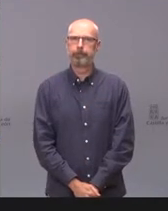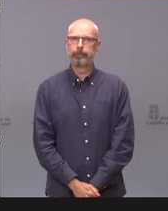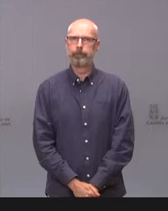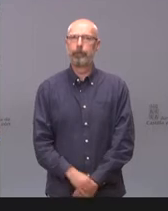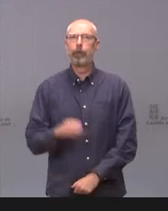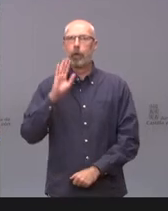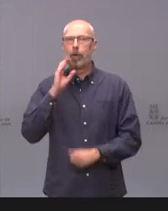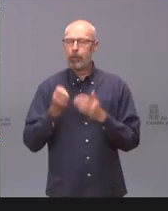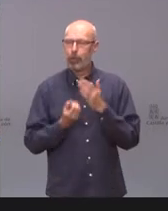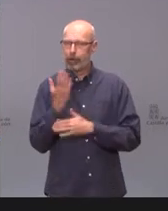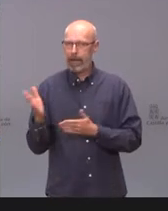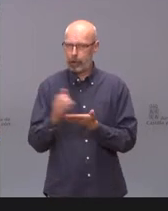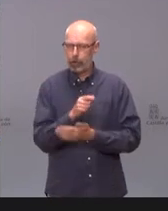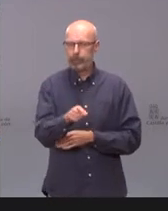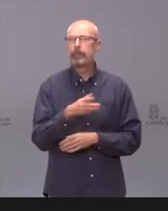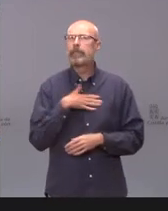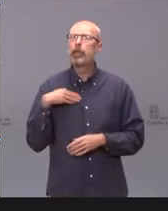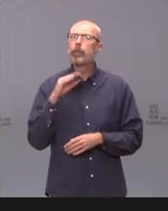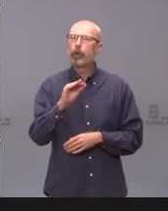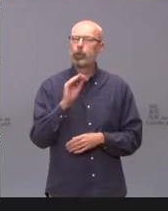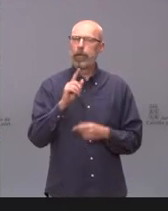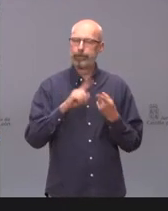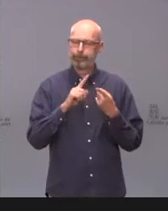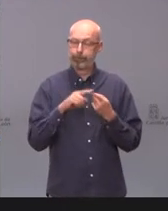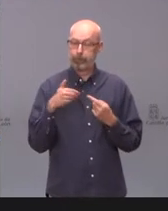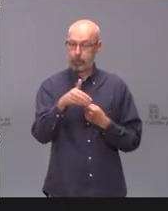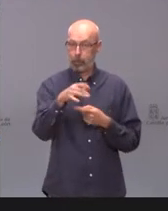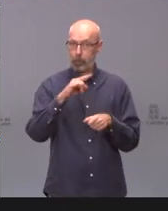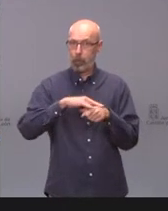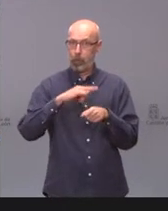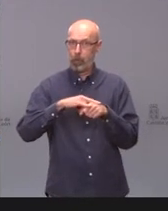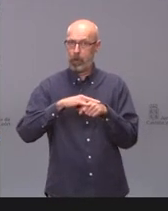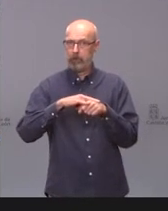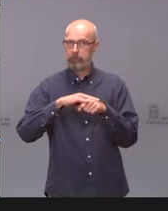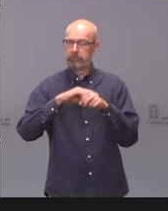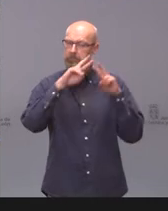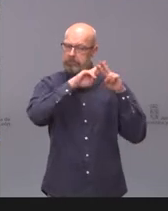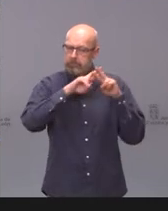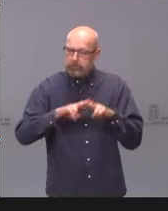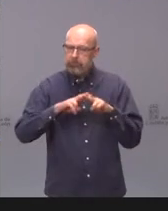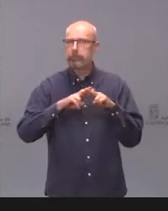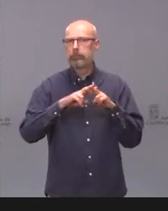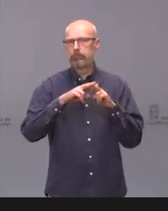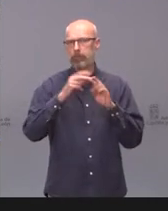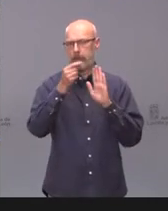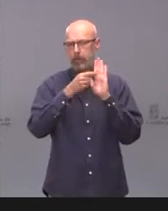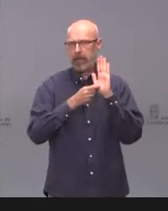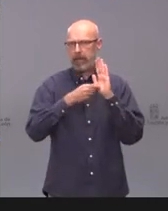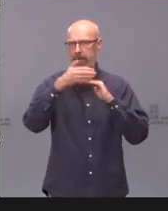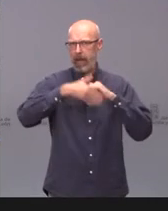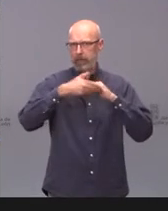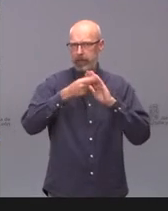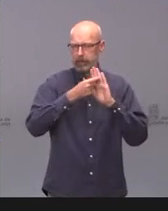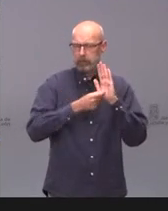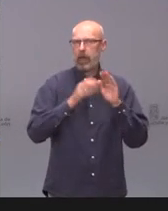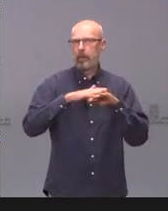Hola, buenos días a todos. Me gustaría preguntarles, por un lado, el próximo lunes se revisarán las medidas restrictivas para los 21 municipios